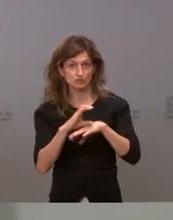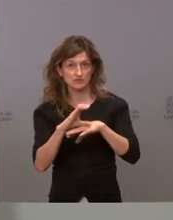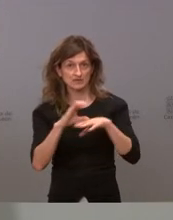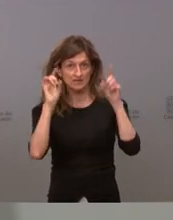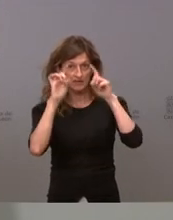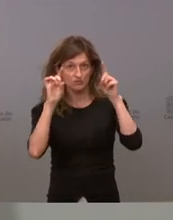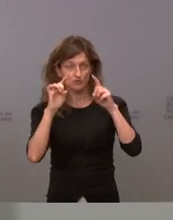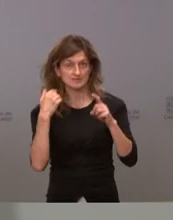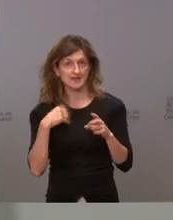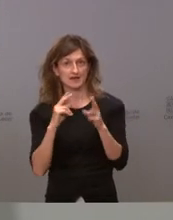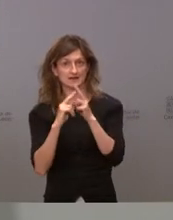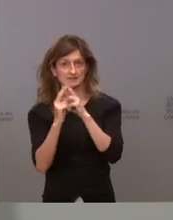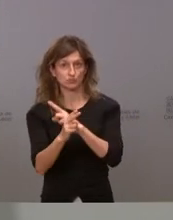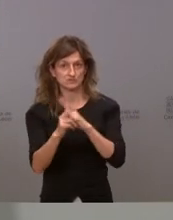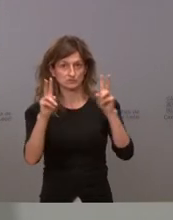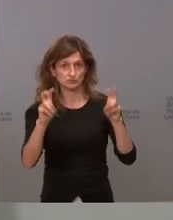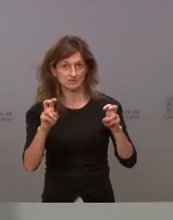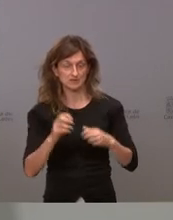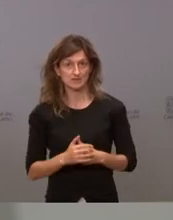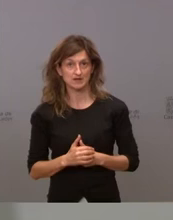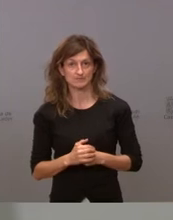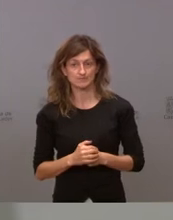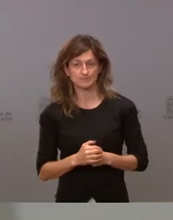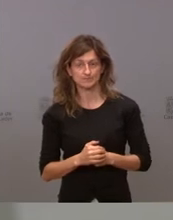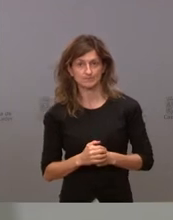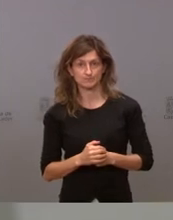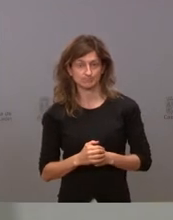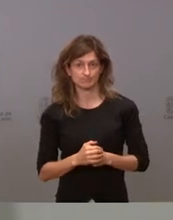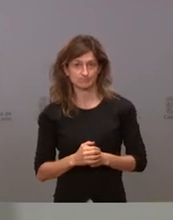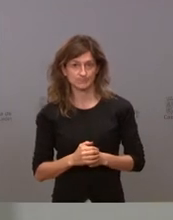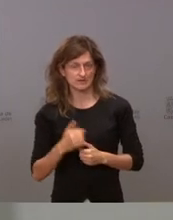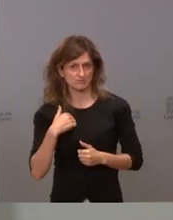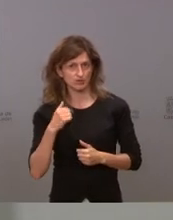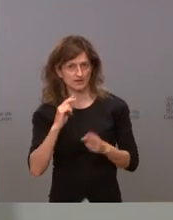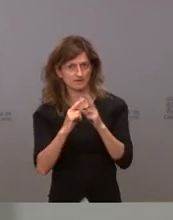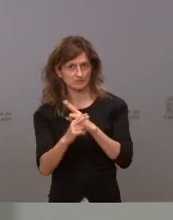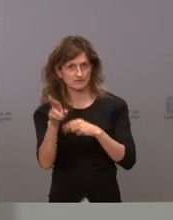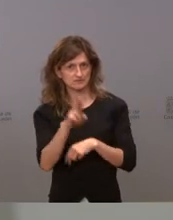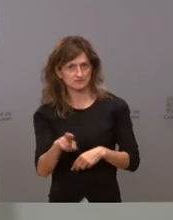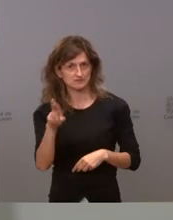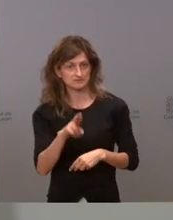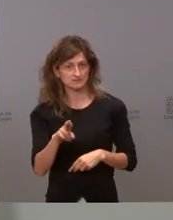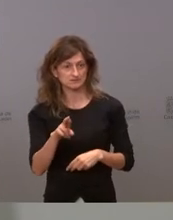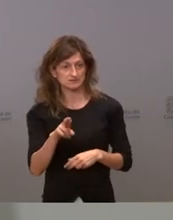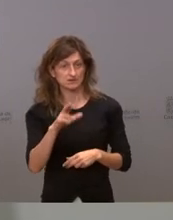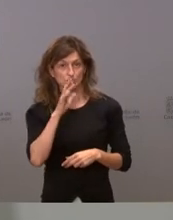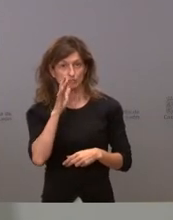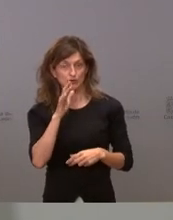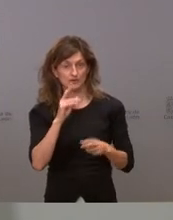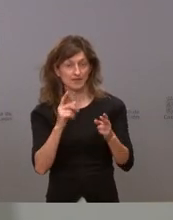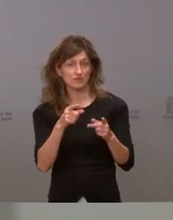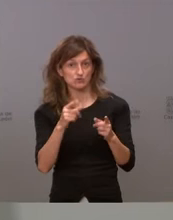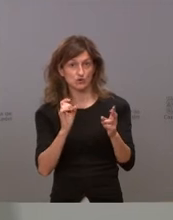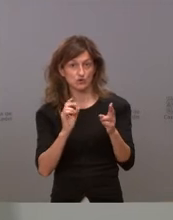ya ha contestado sobre este asunto de manera reiterada en cualquier caso pues le haremos llegar la respuesta